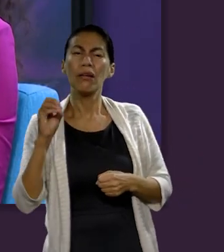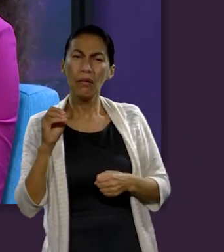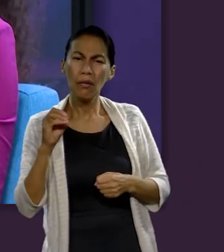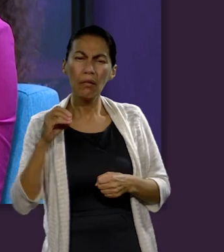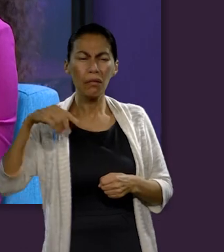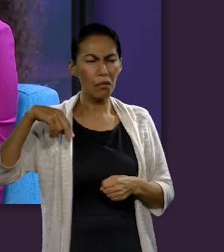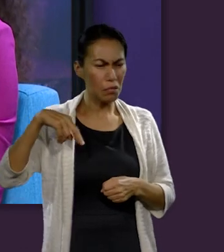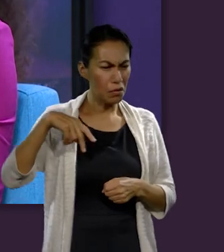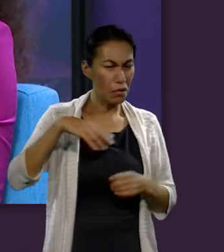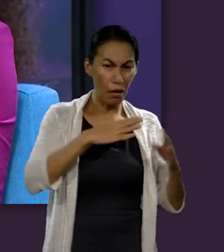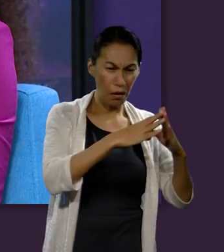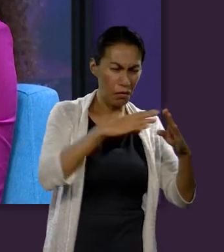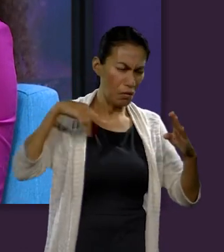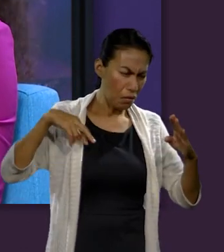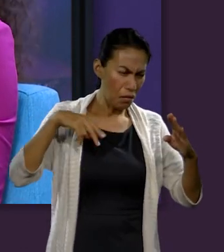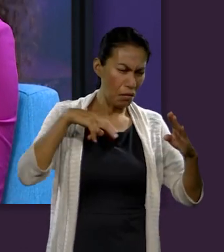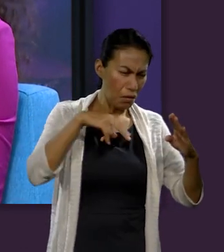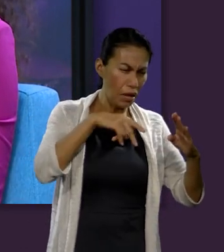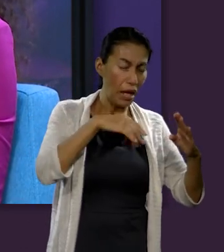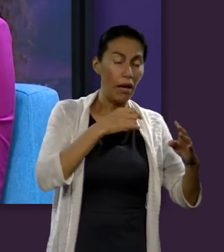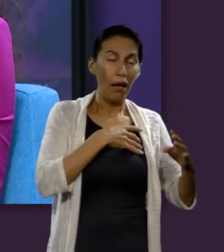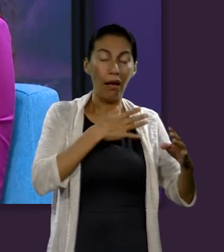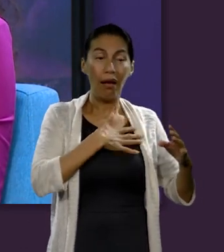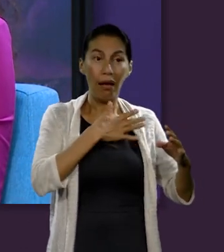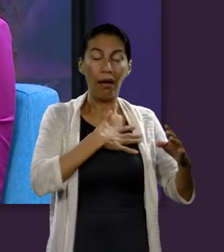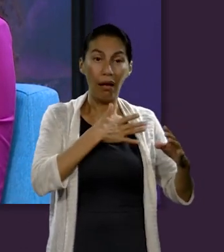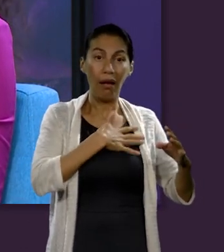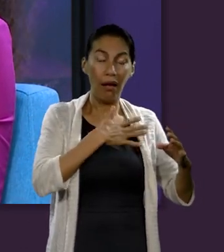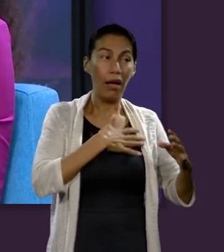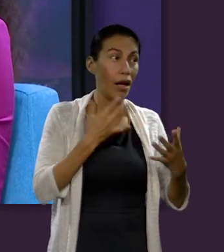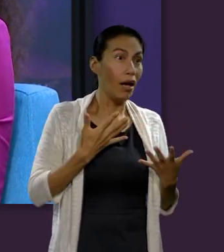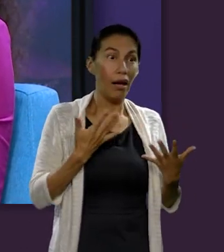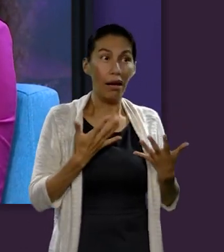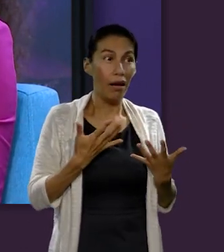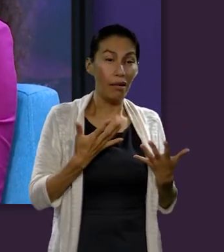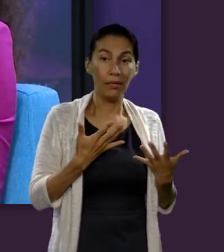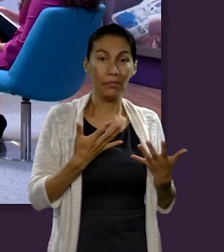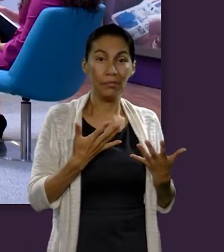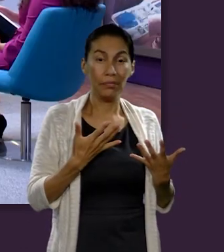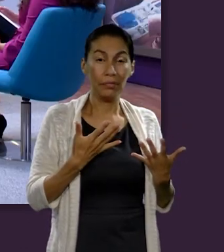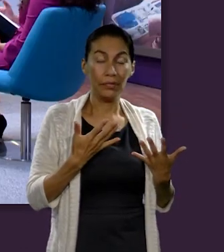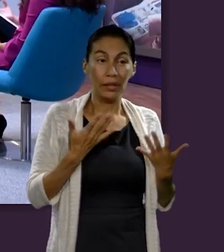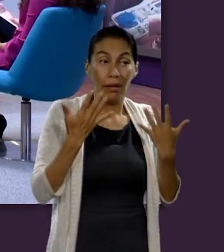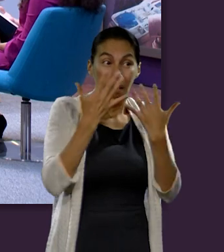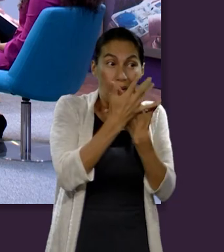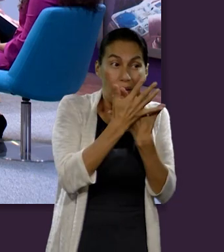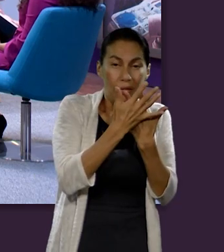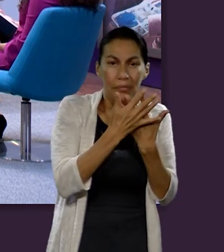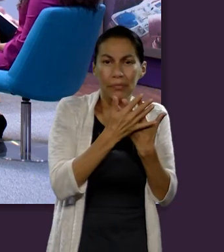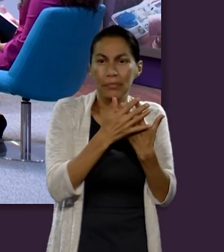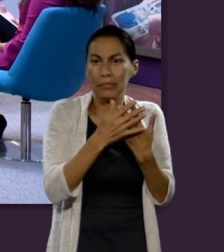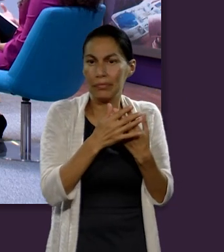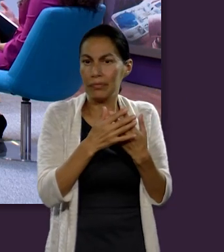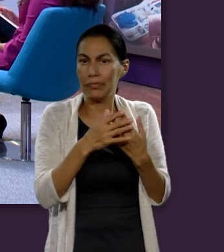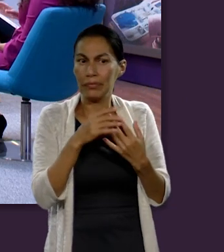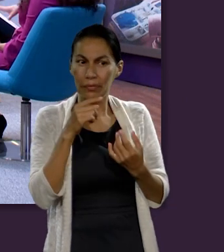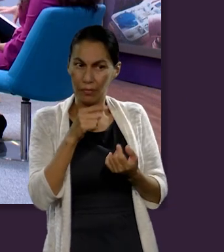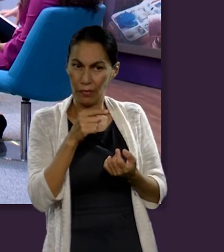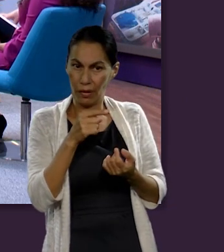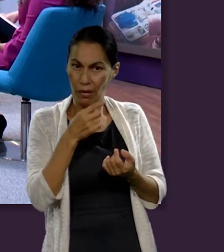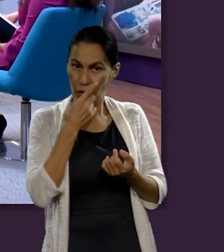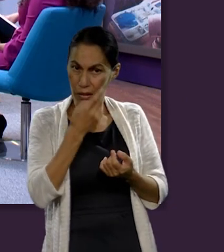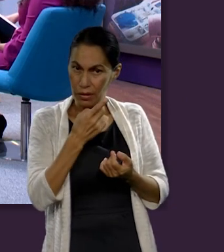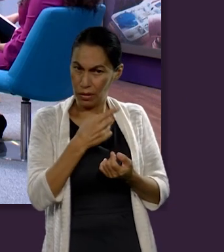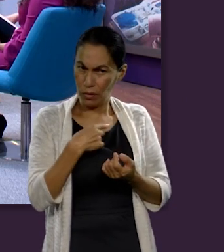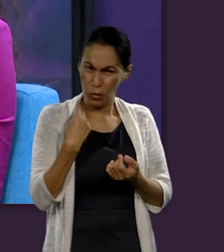camino a su casa y cada paso que daba su corazón seguro la tía cada vez más fuerte de, ¿ahora qué va a pasar? Y